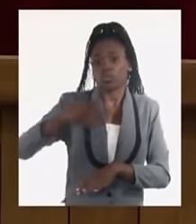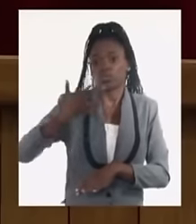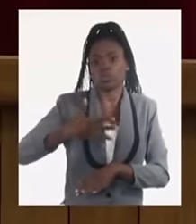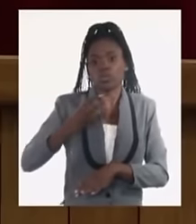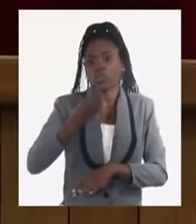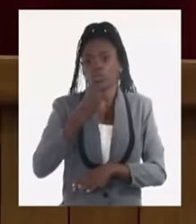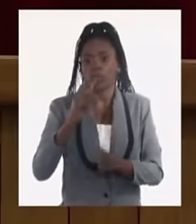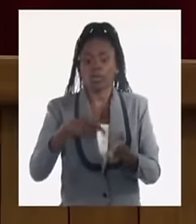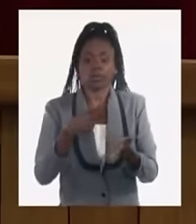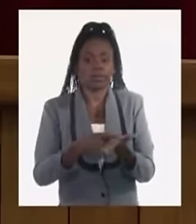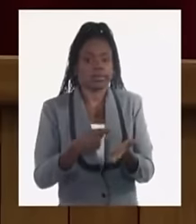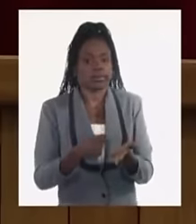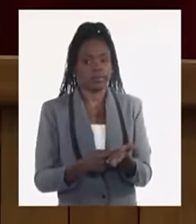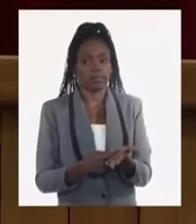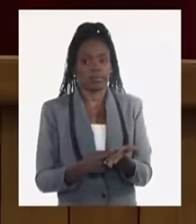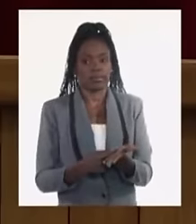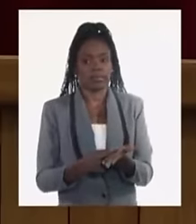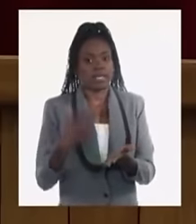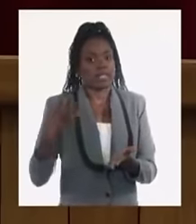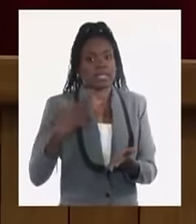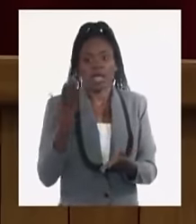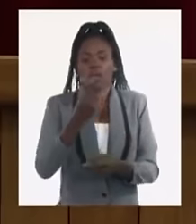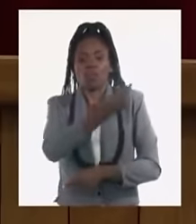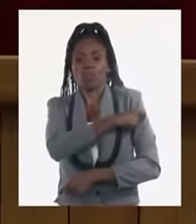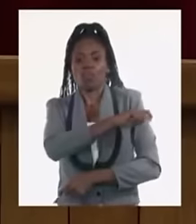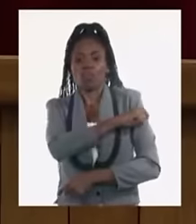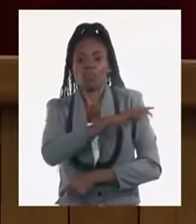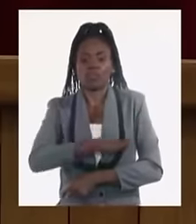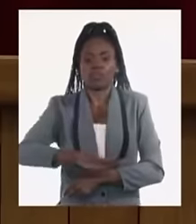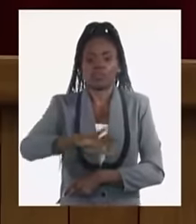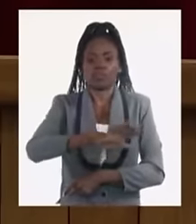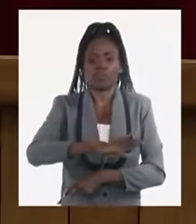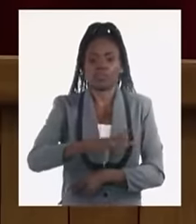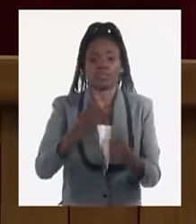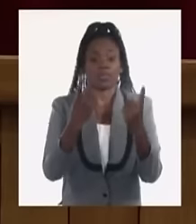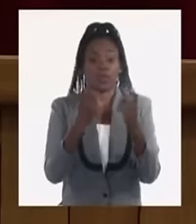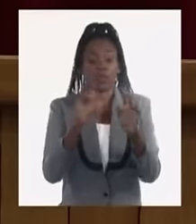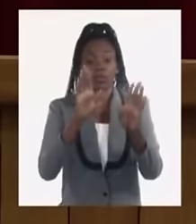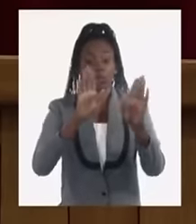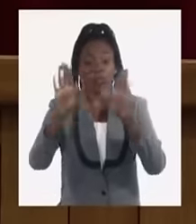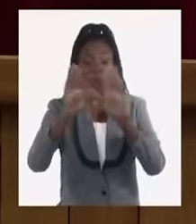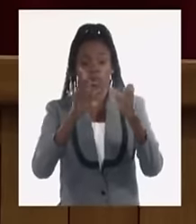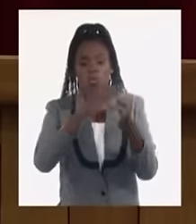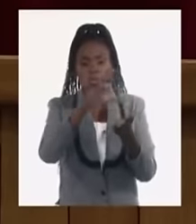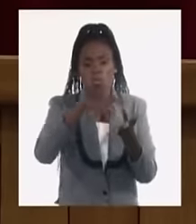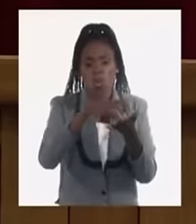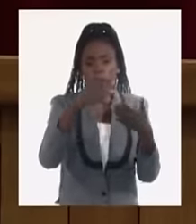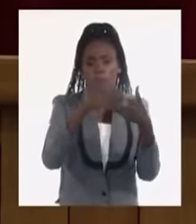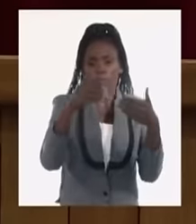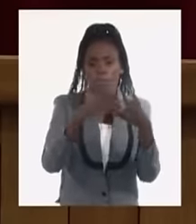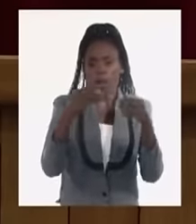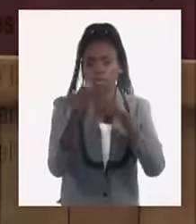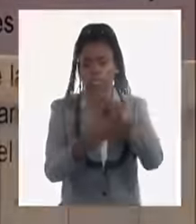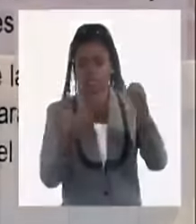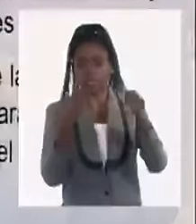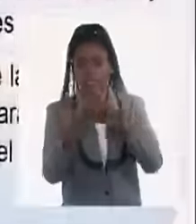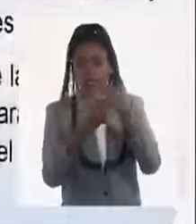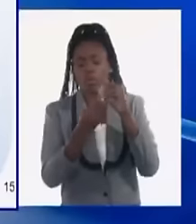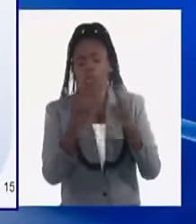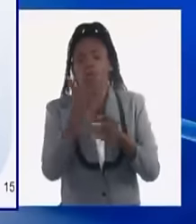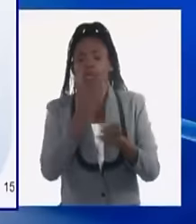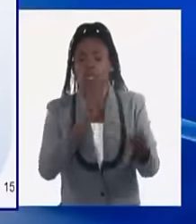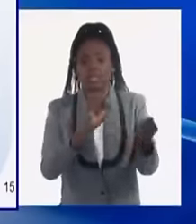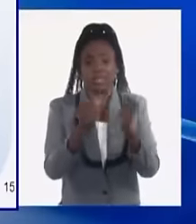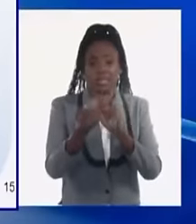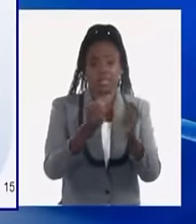y especulativos. La ausencia de un mercado cambiario estable afecta el control del